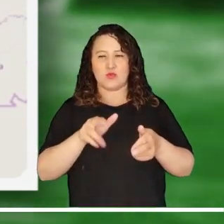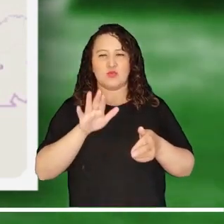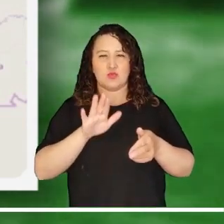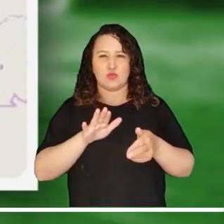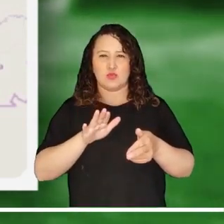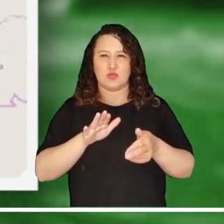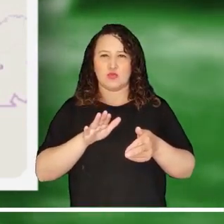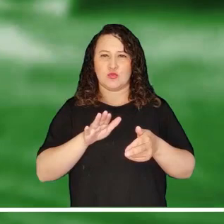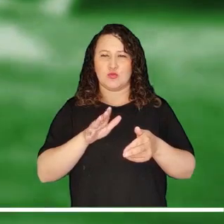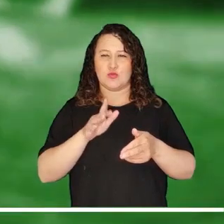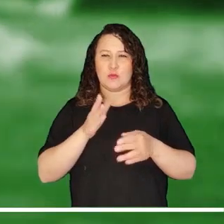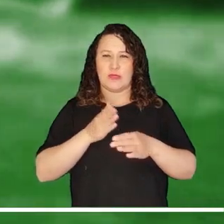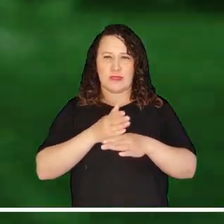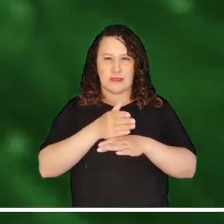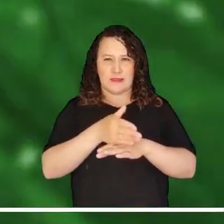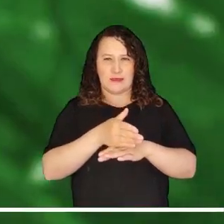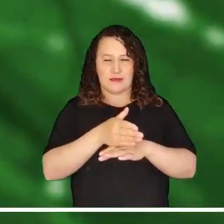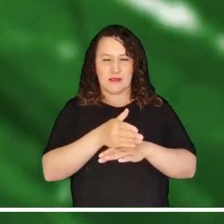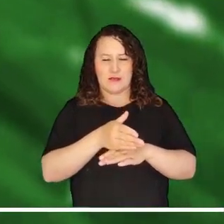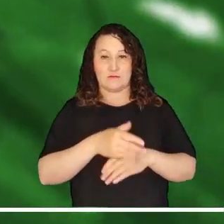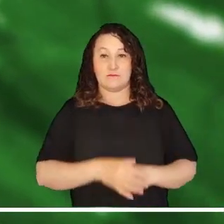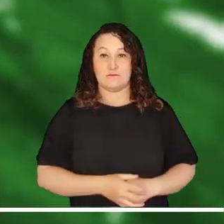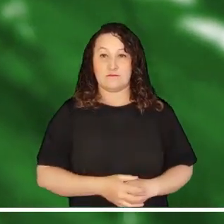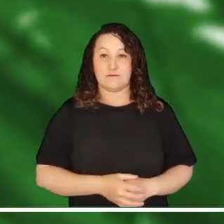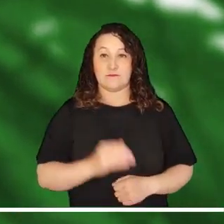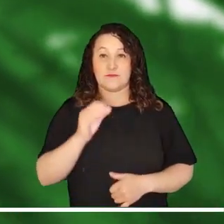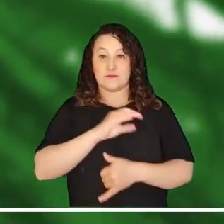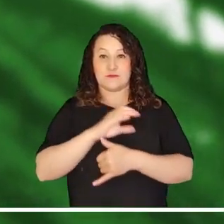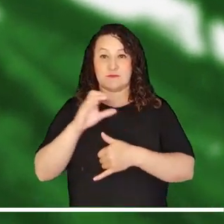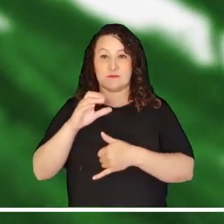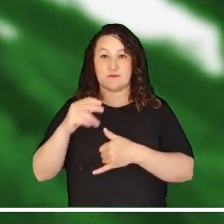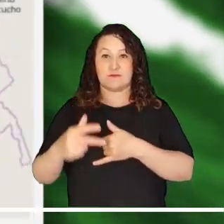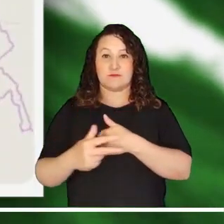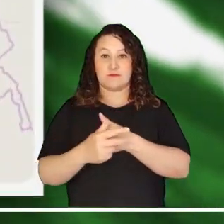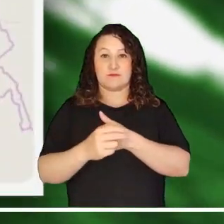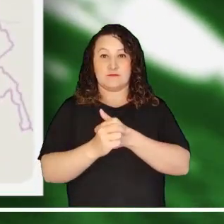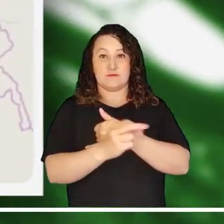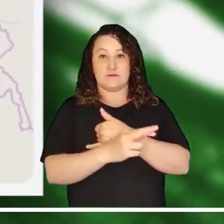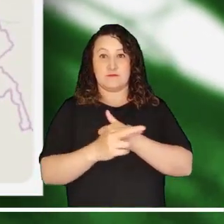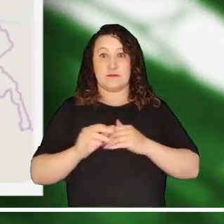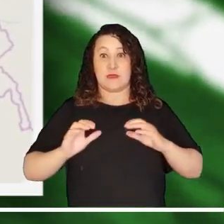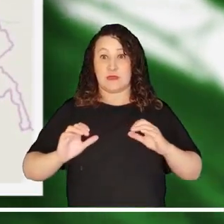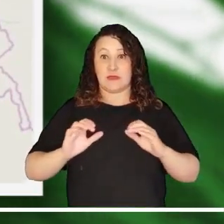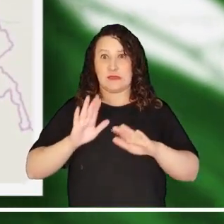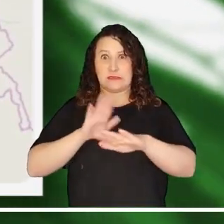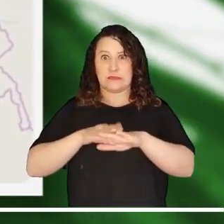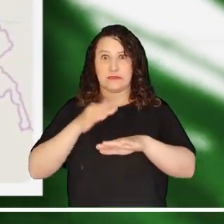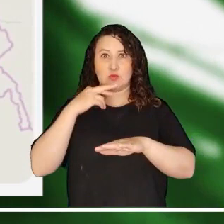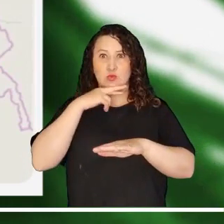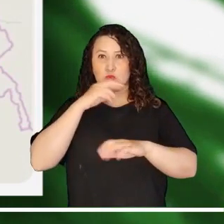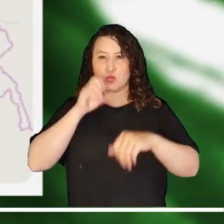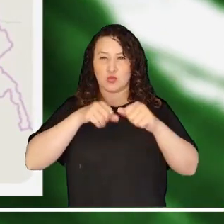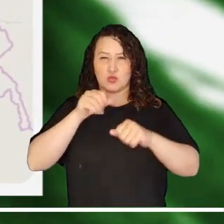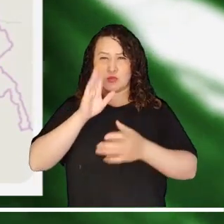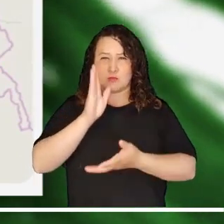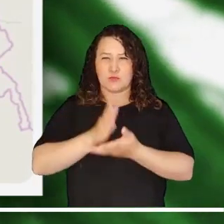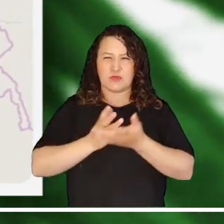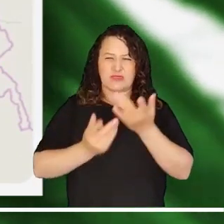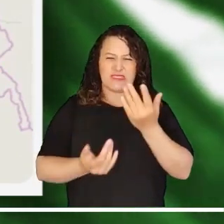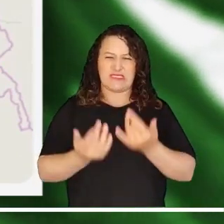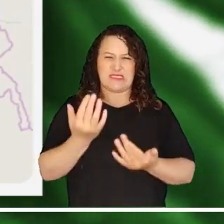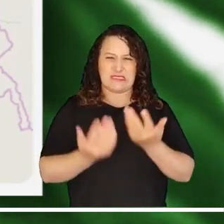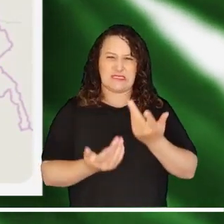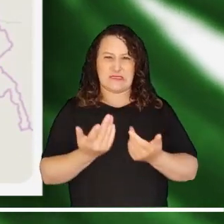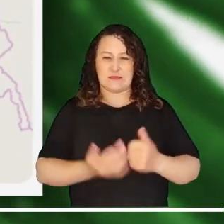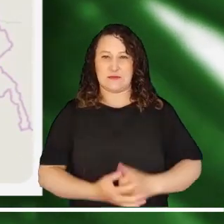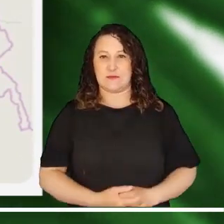niveles bajos del río Cesar en varios municipios de la Cuenca Media. En el Caribe, los Andes, la Orinoquía y Caquetá se activa la